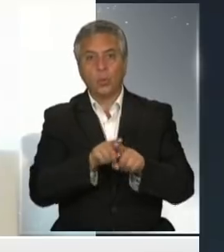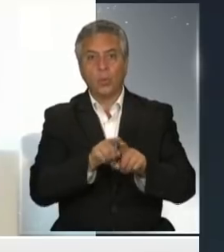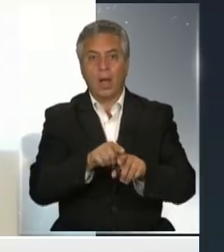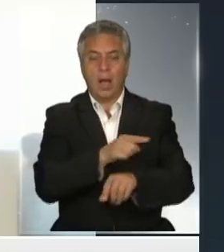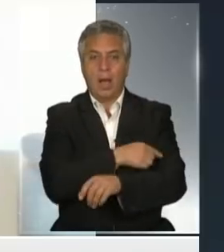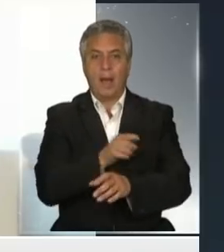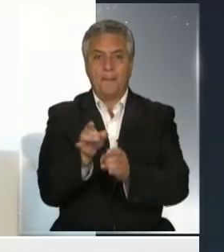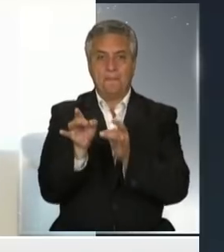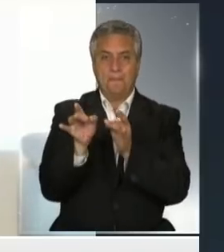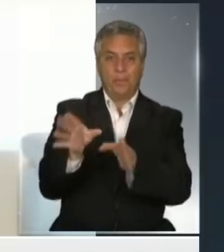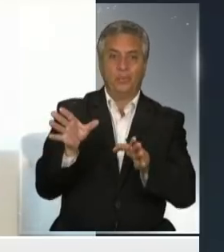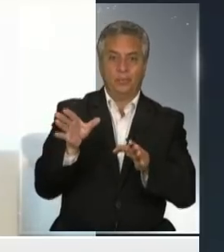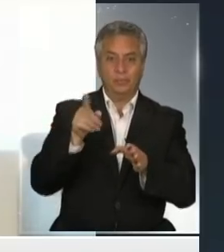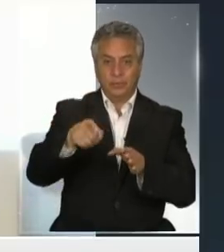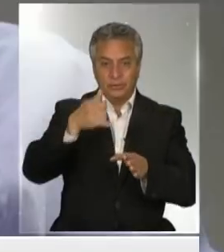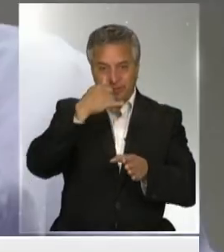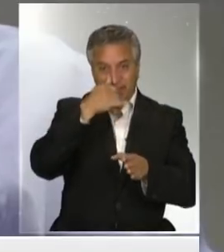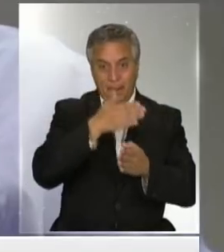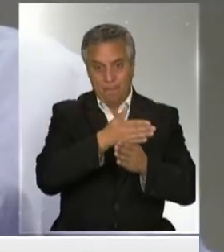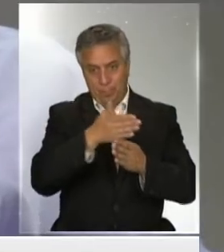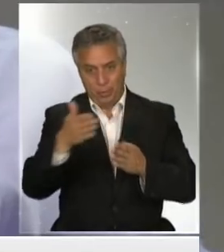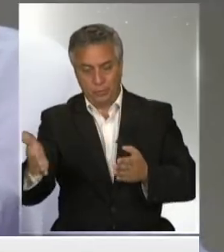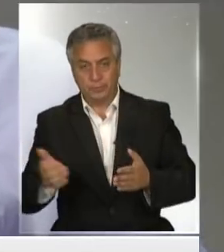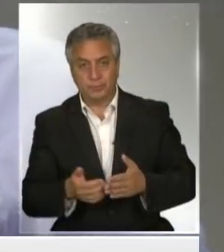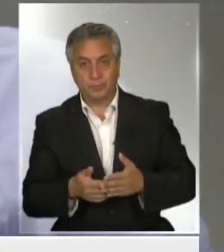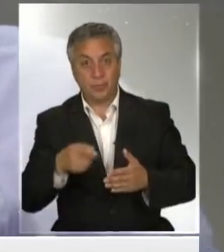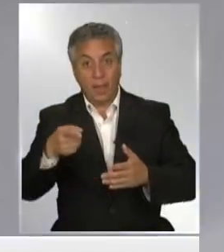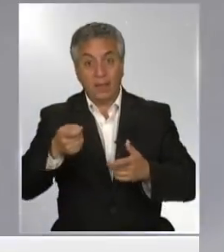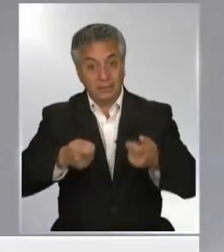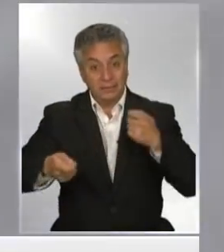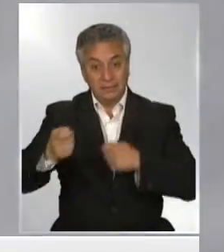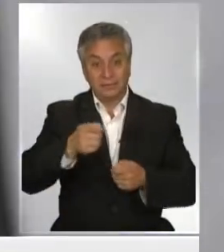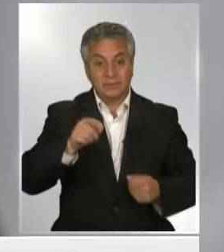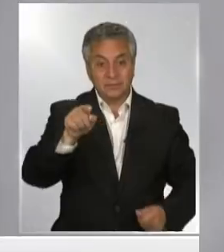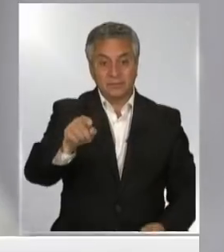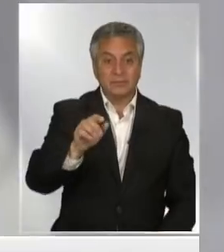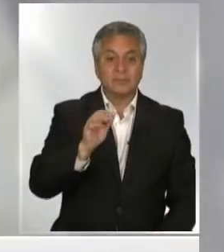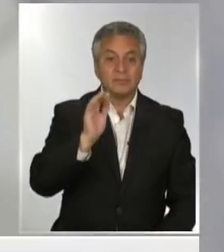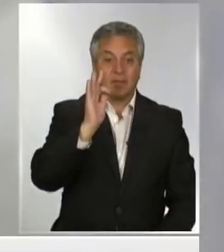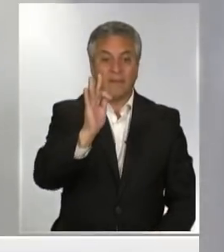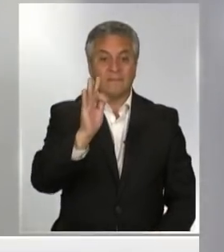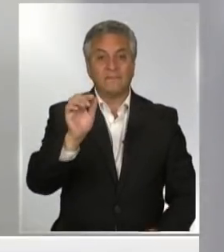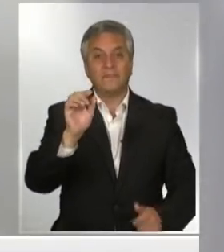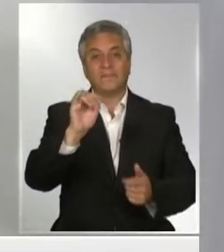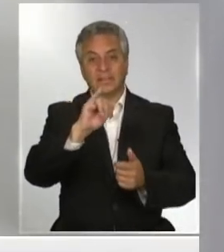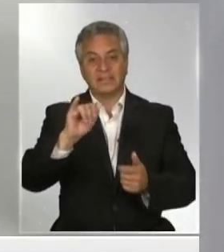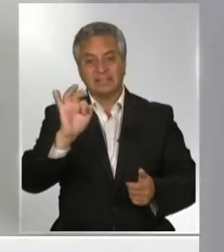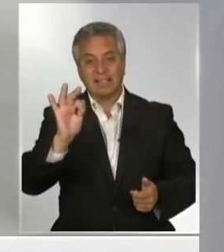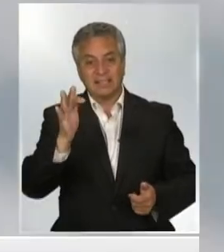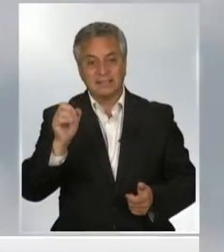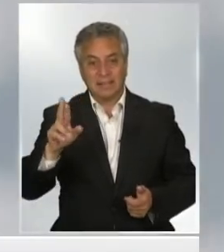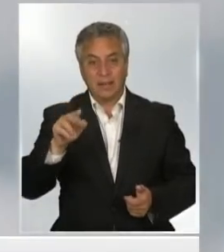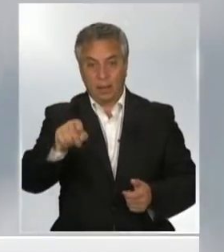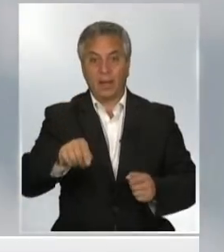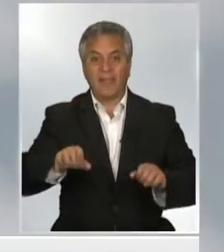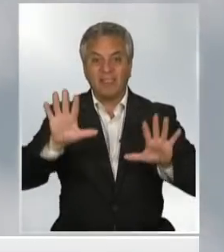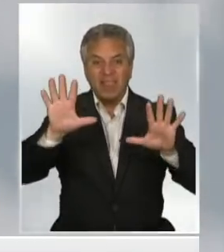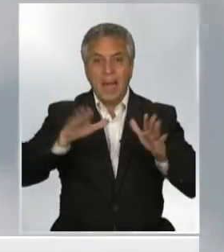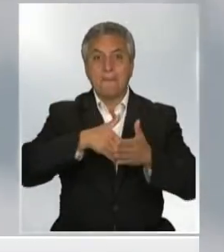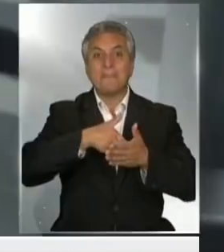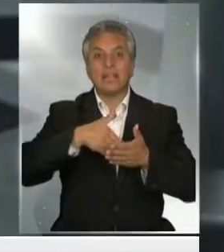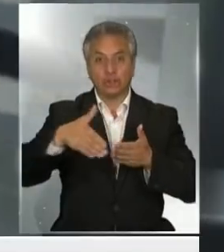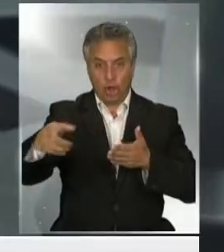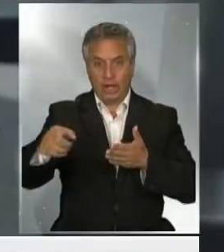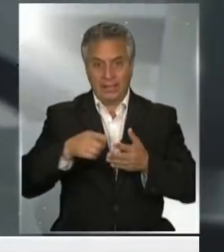a lo largo de este tiempo. La negociación con Pfizer estableció la compra de 10 millones de esas dosis. En